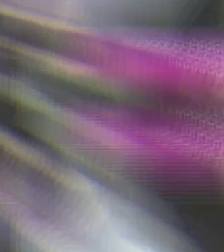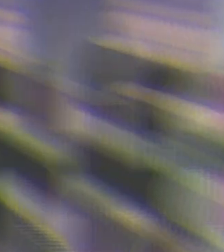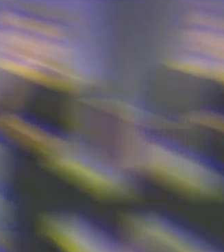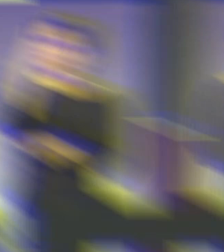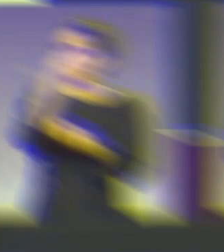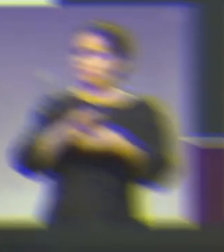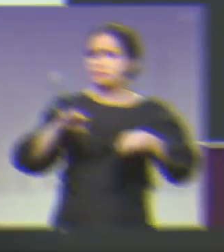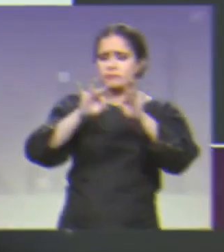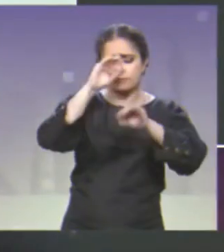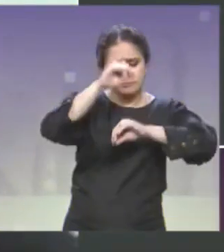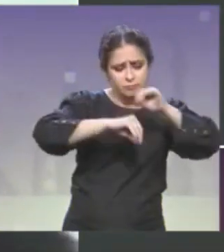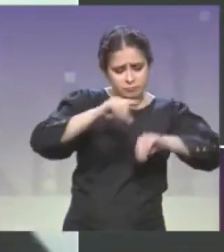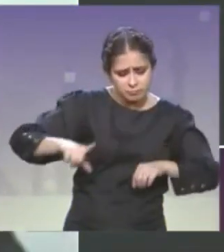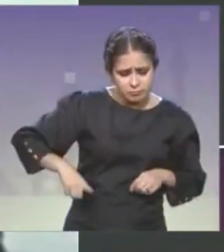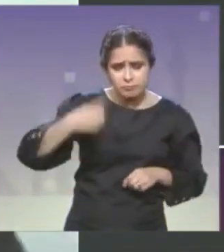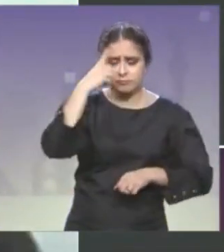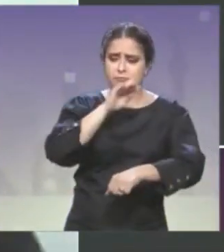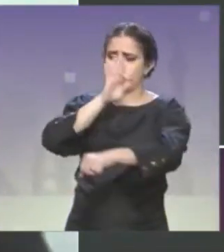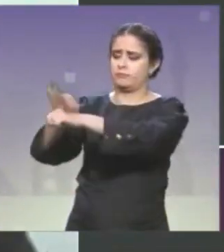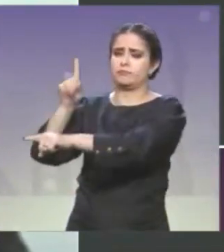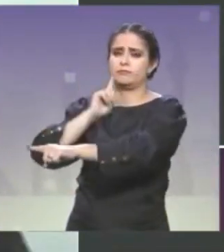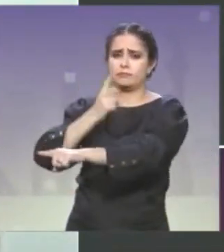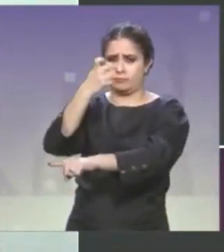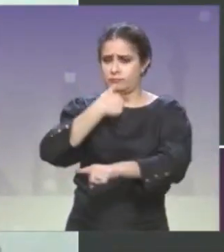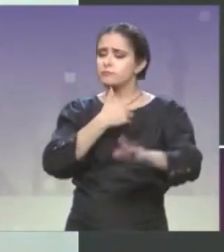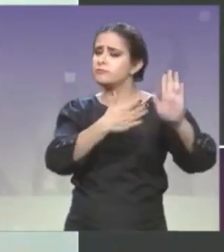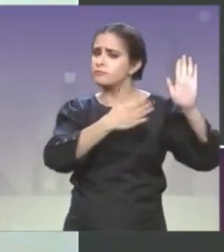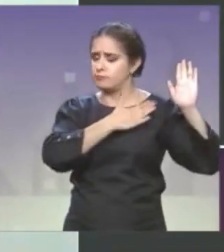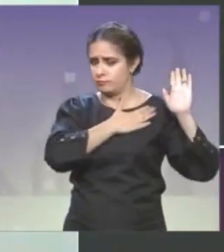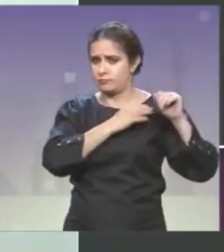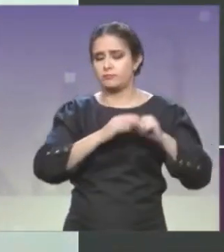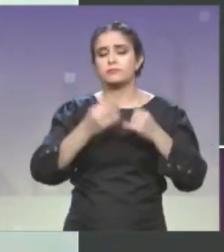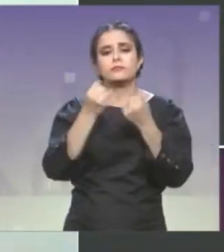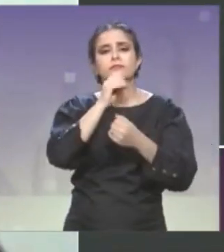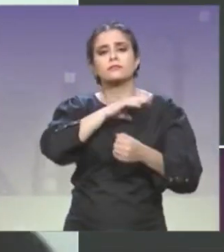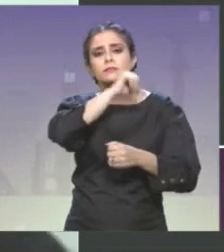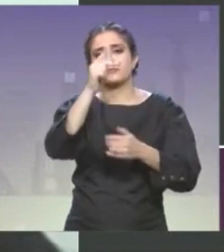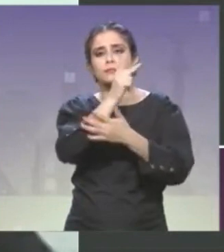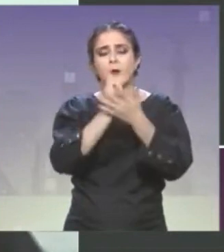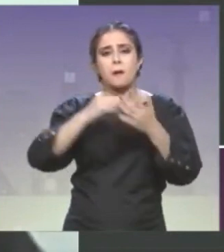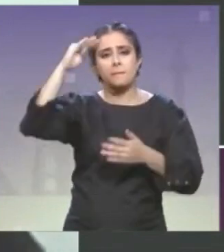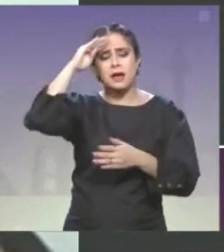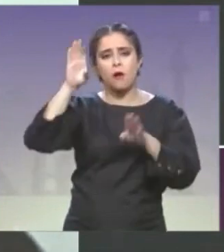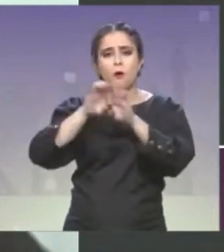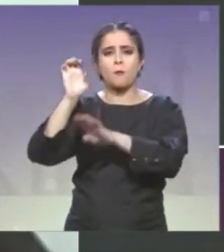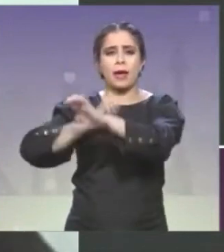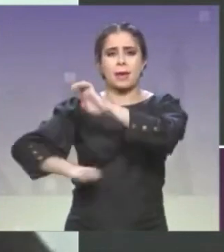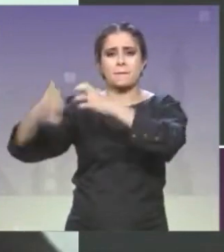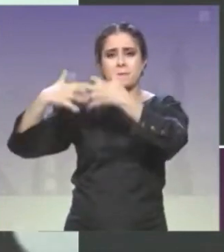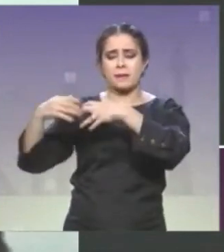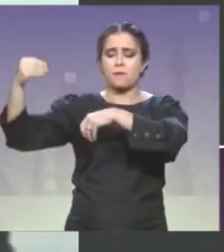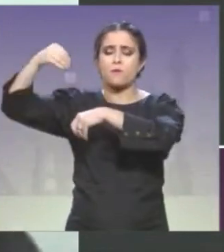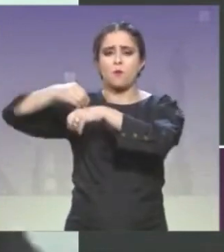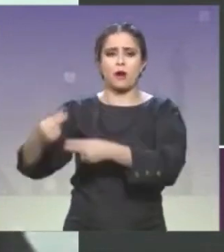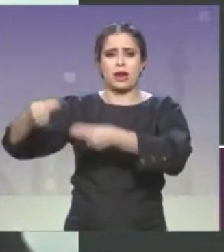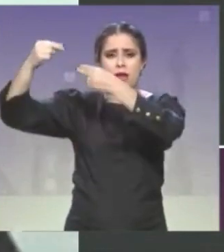principalmente. Asumo el compromiso. Por ello, otra de mis propuestas es la creación del programa Piensa como Empresaria, Crea una Empresa,